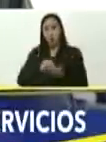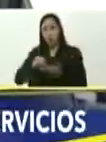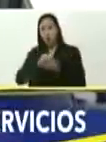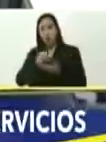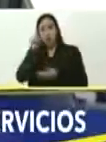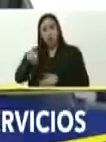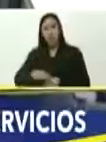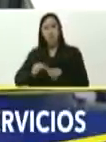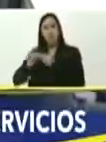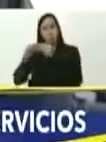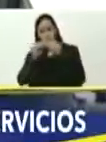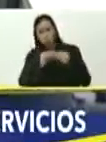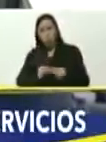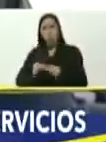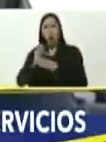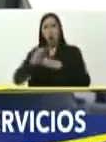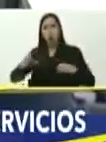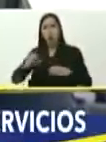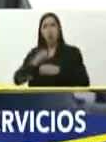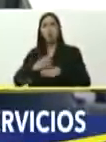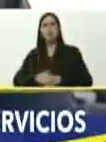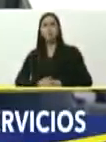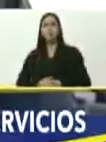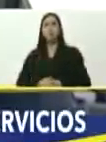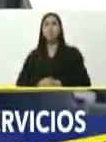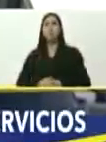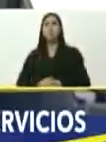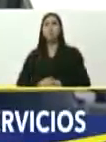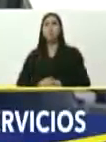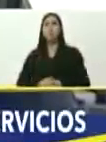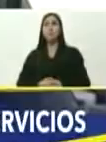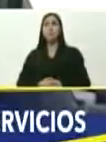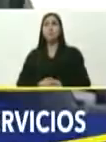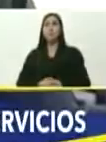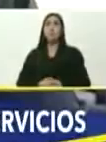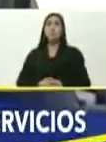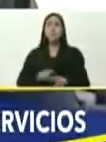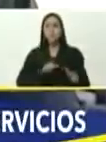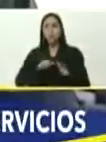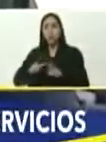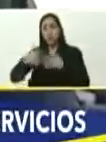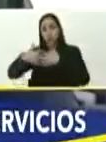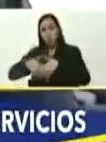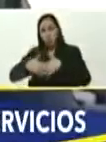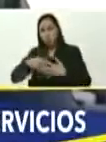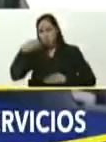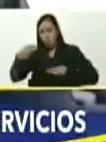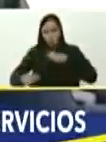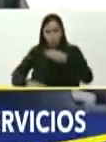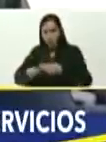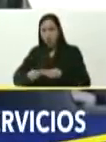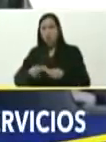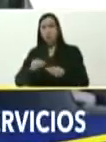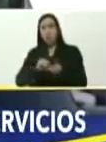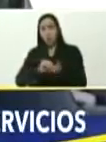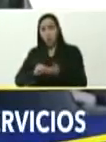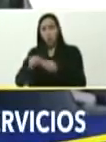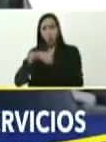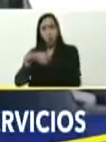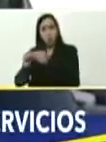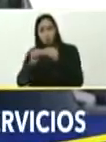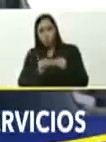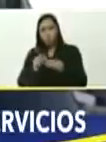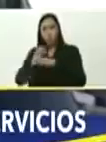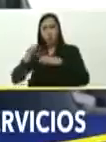consumibles mayores, las tenemos totalmente, ya con su ficha técnica, y ya están en producción, en Venezuela, parte de la apropiación tecnológica, que nos ha permitido,